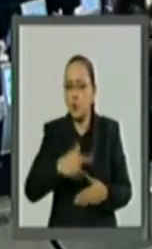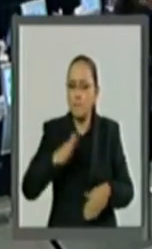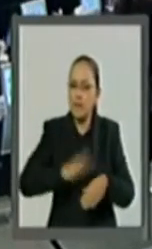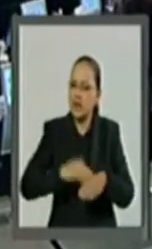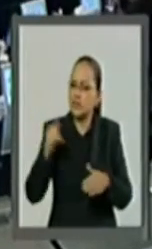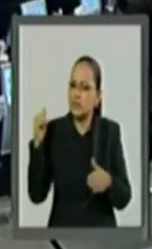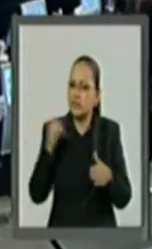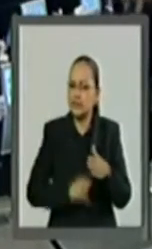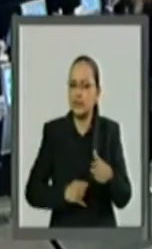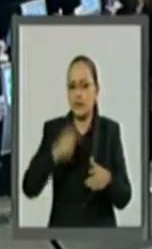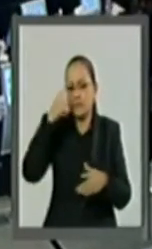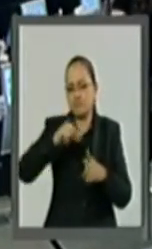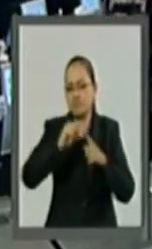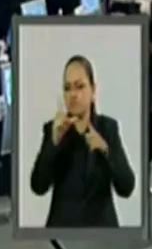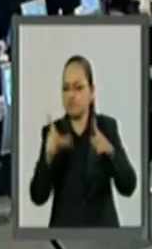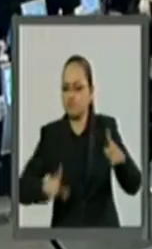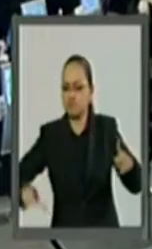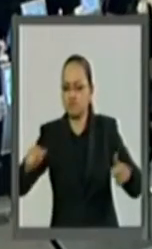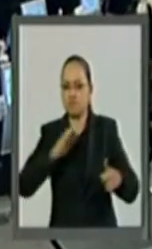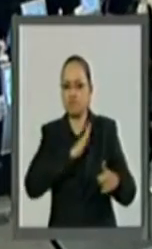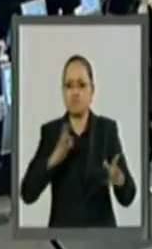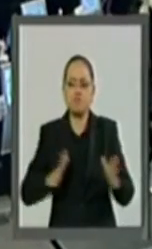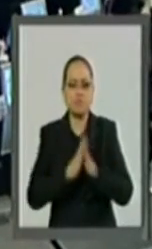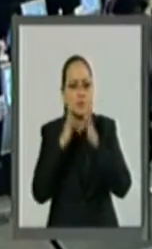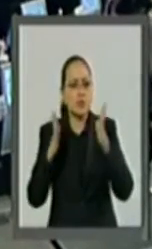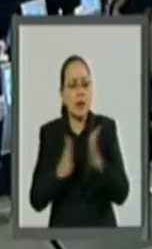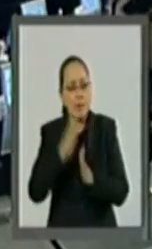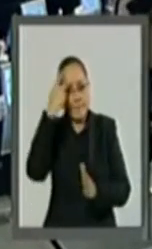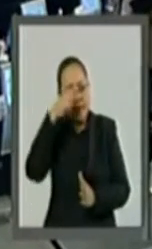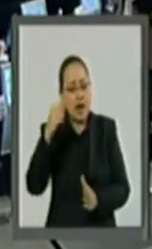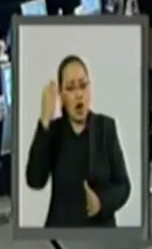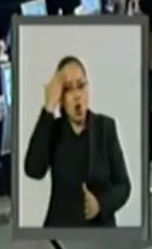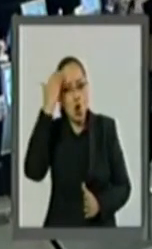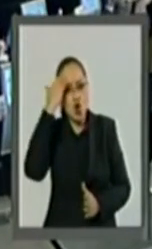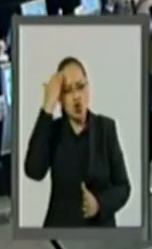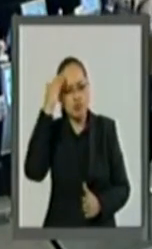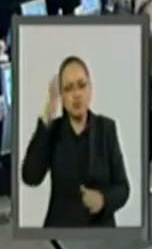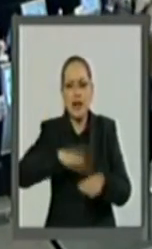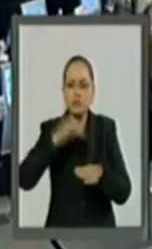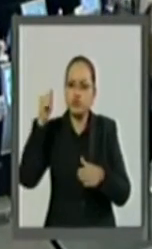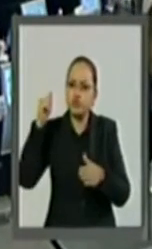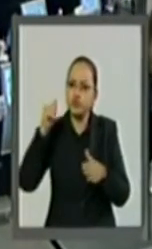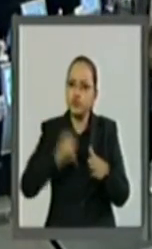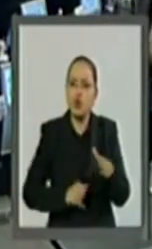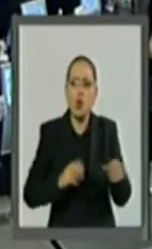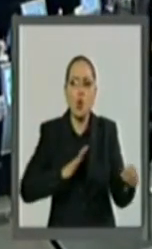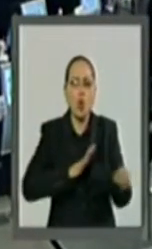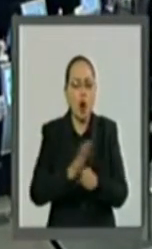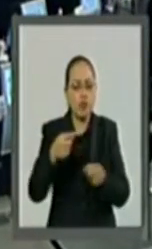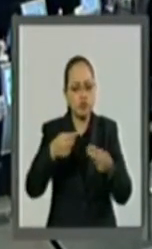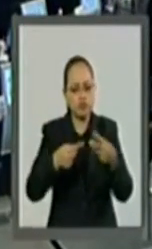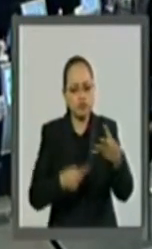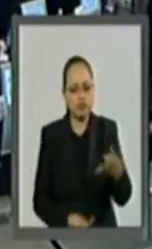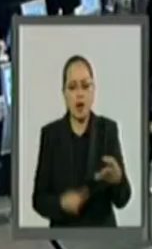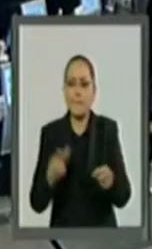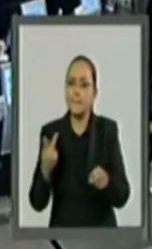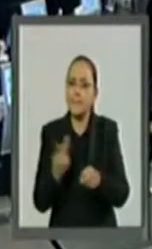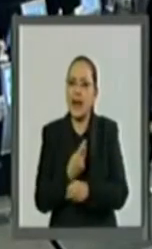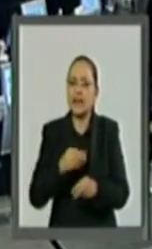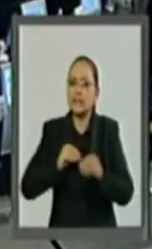alcance nacional para conocer con toda profundidad las implicaciones, la